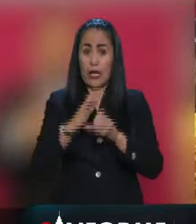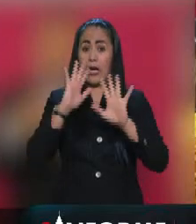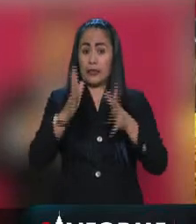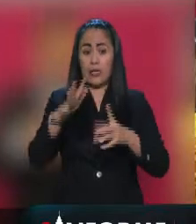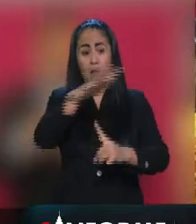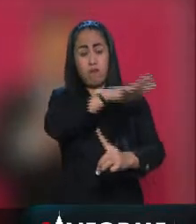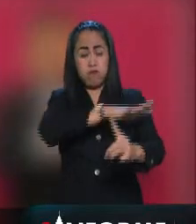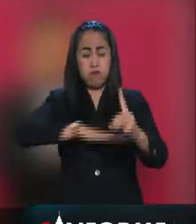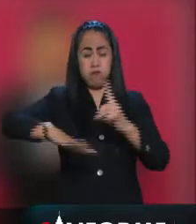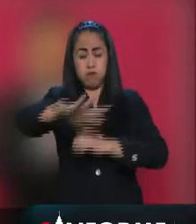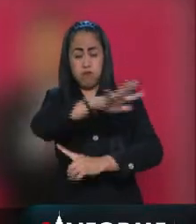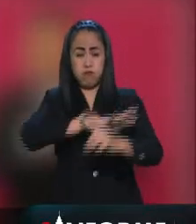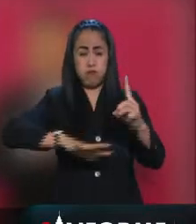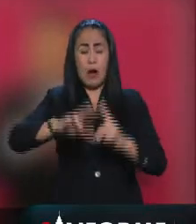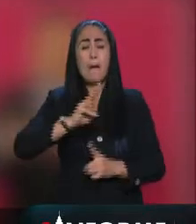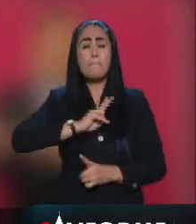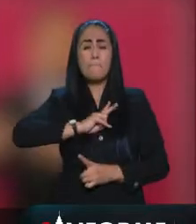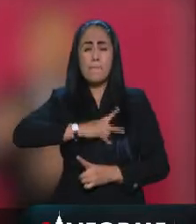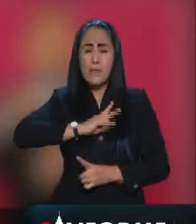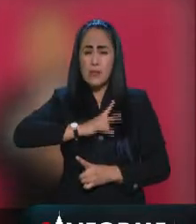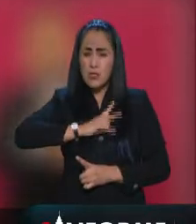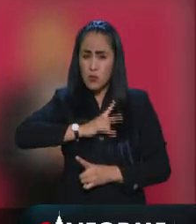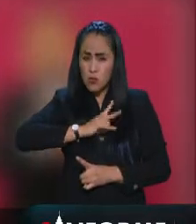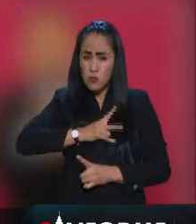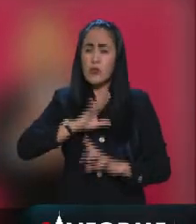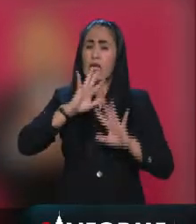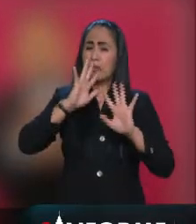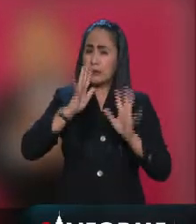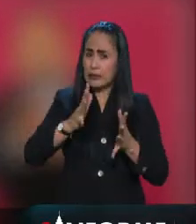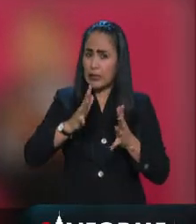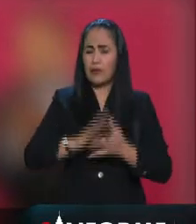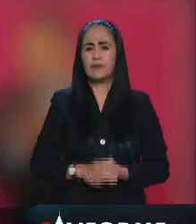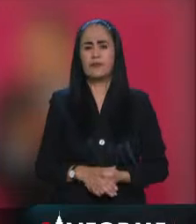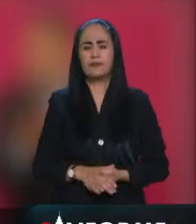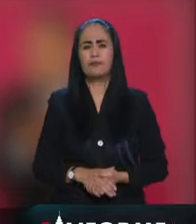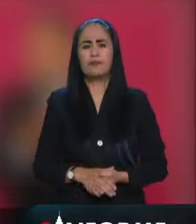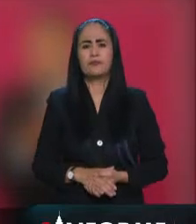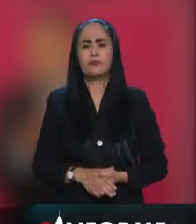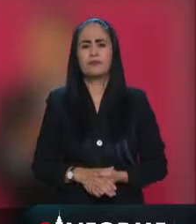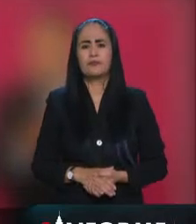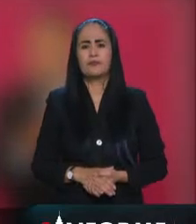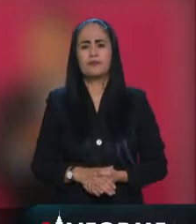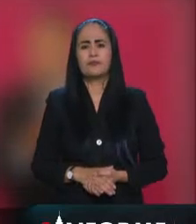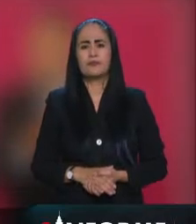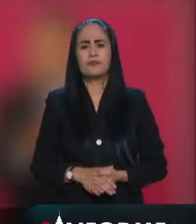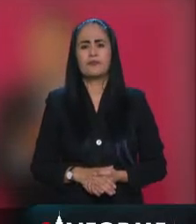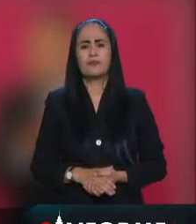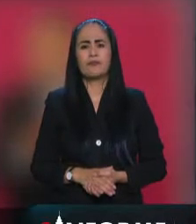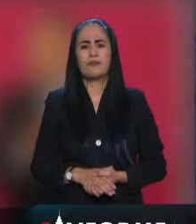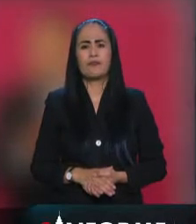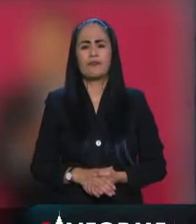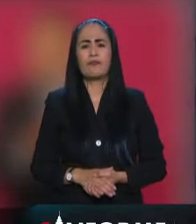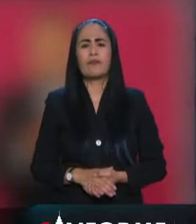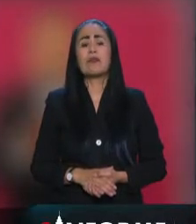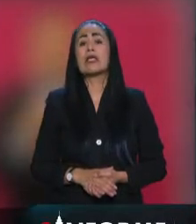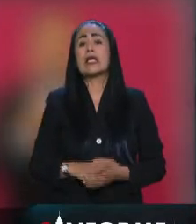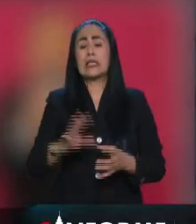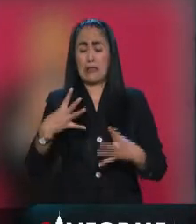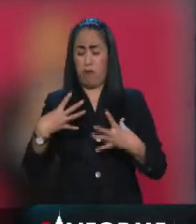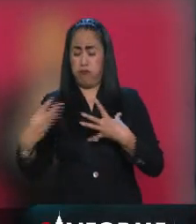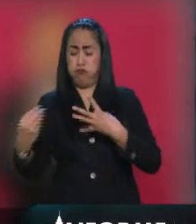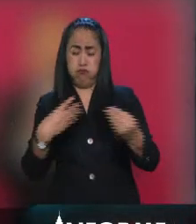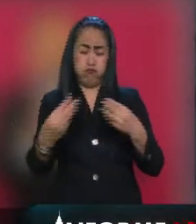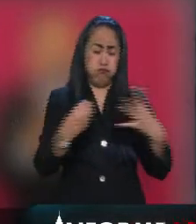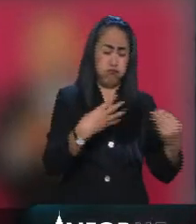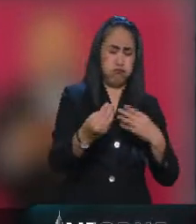ecosistema, el virus ya esté buscando cómo tener menos participación. La